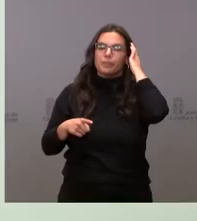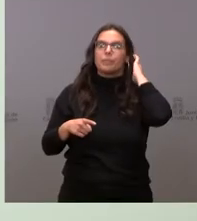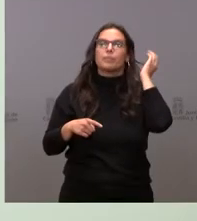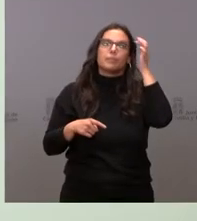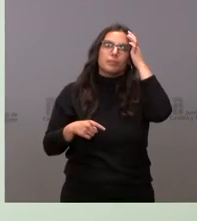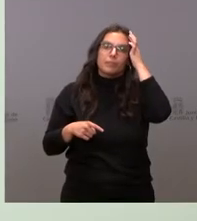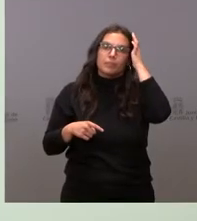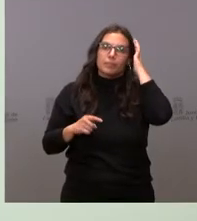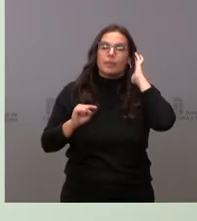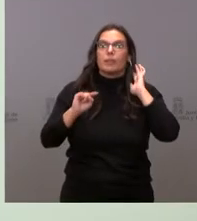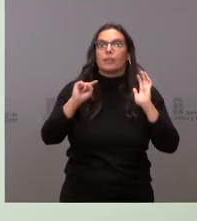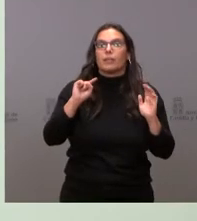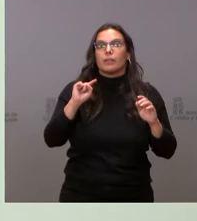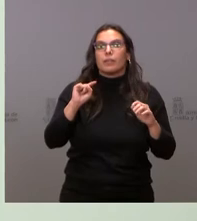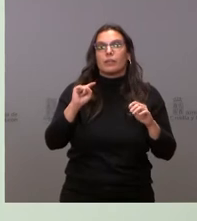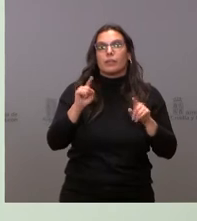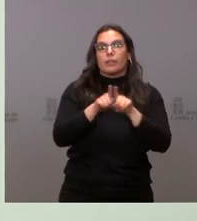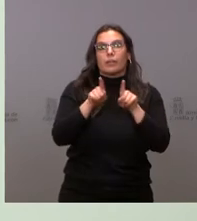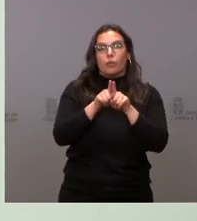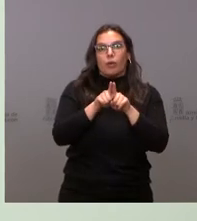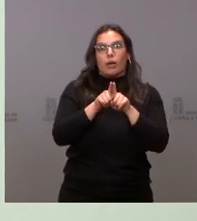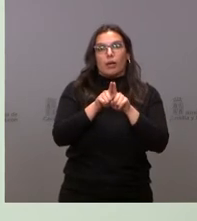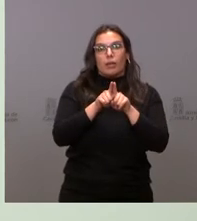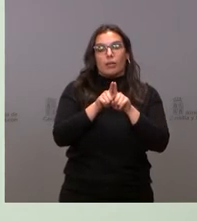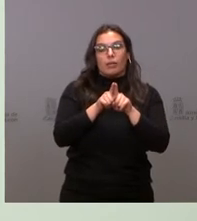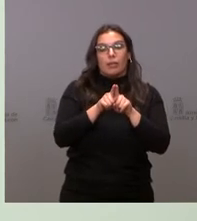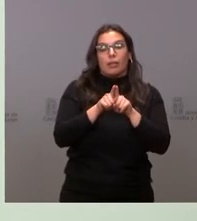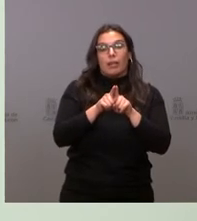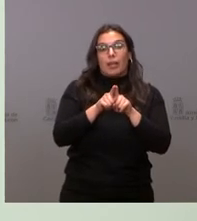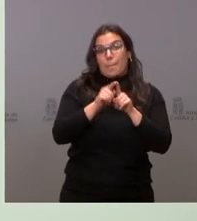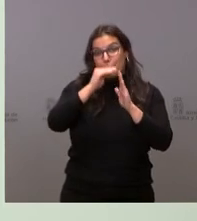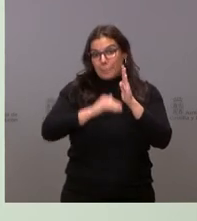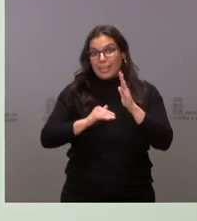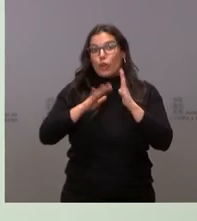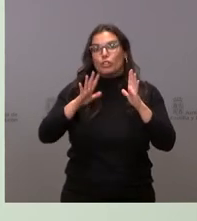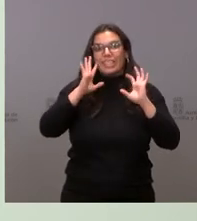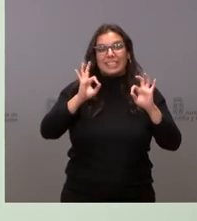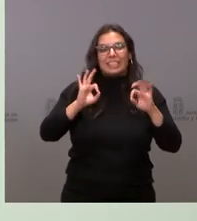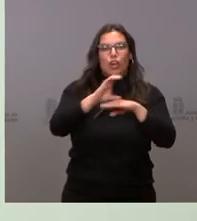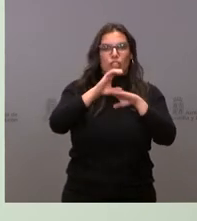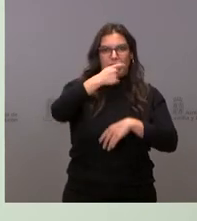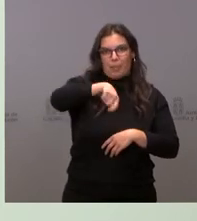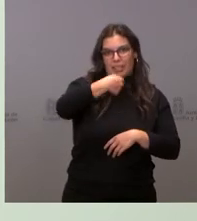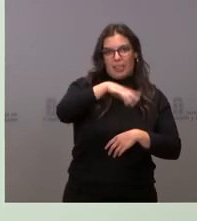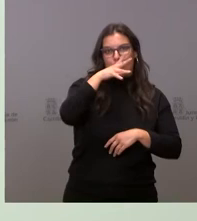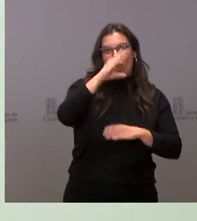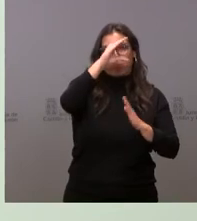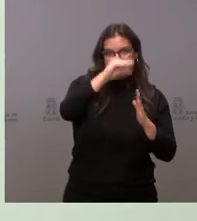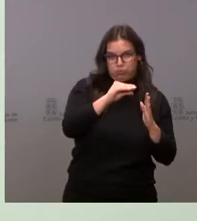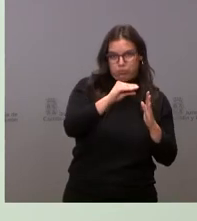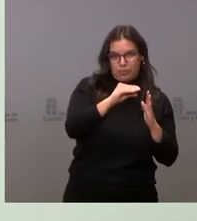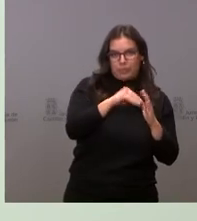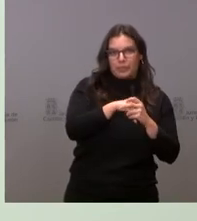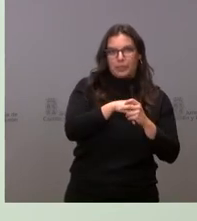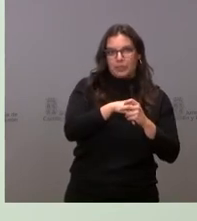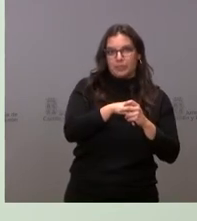la que menos crece es presidencia porque decrece. Lo ha explicado muy bien el vicepresidente. Ya, de las que crecen, la que menos crece.